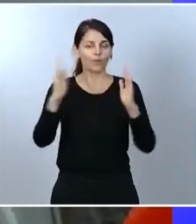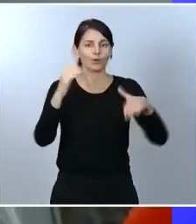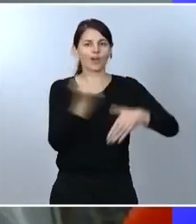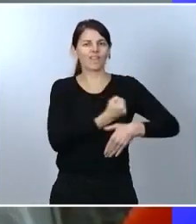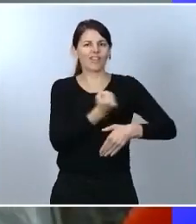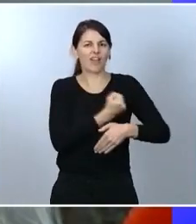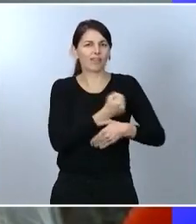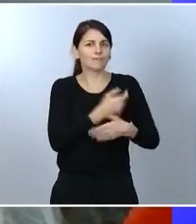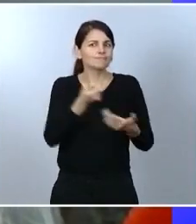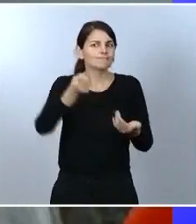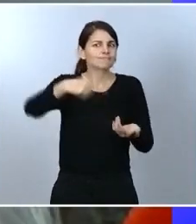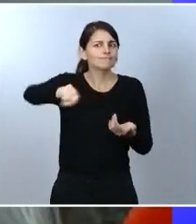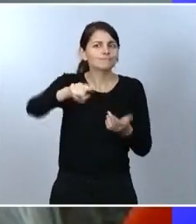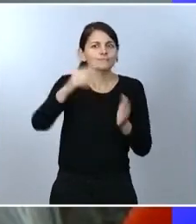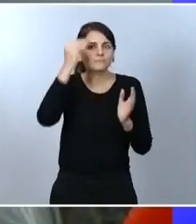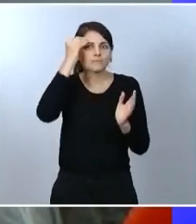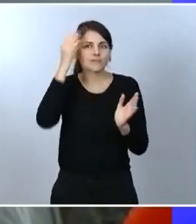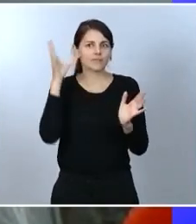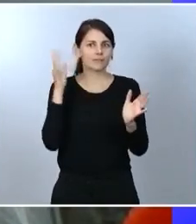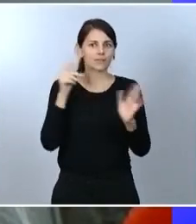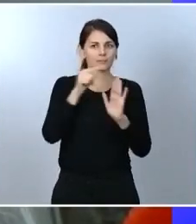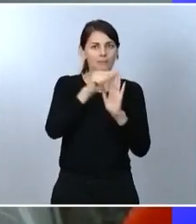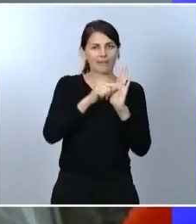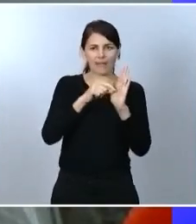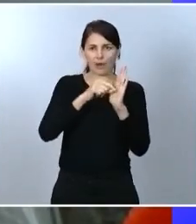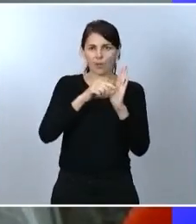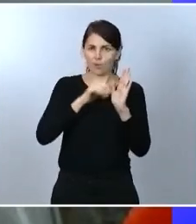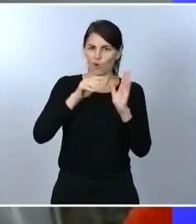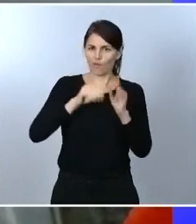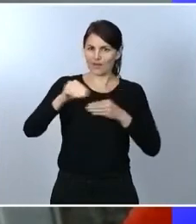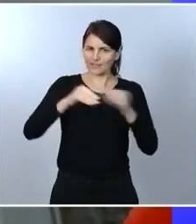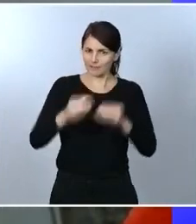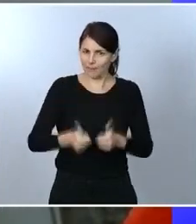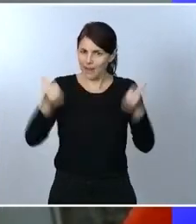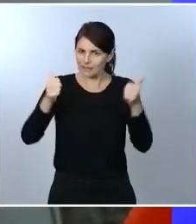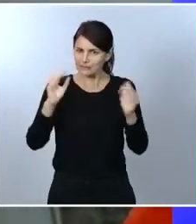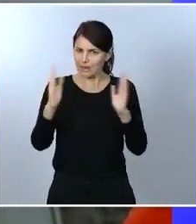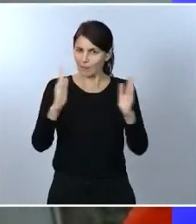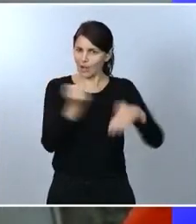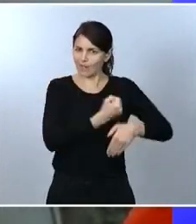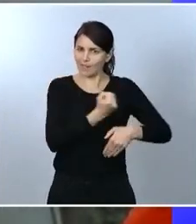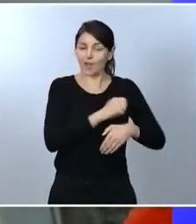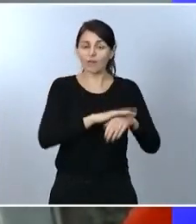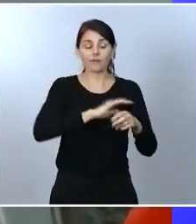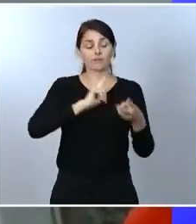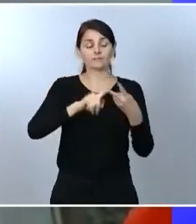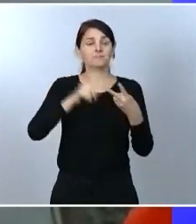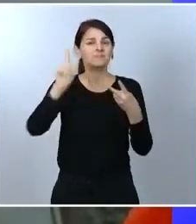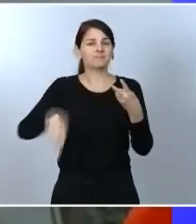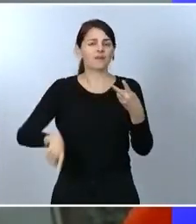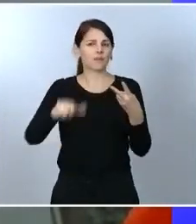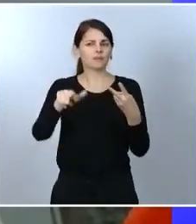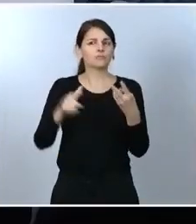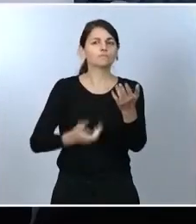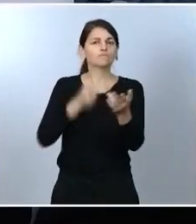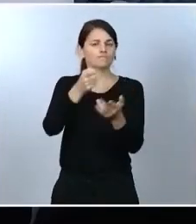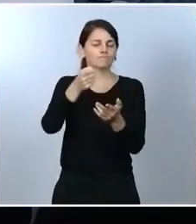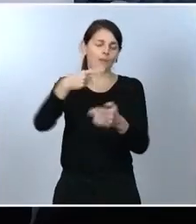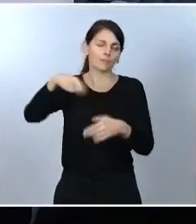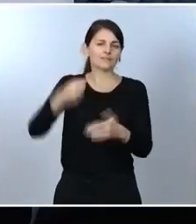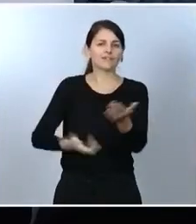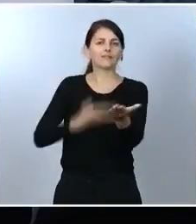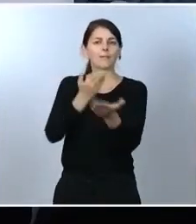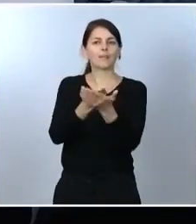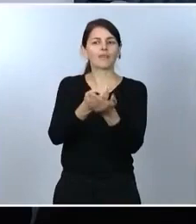relajar un poco las medidas. Y, por otro lado, pide un respaldo abrumador para esta prórroga que van a presentar ya esta